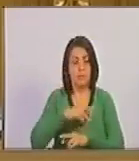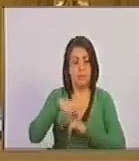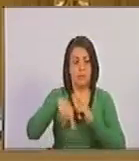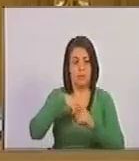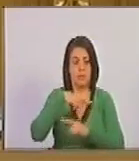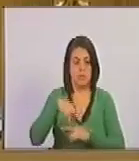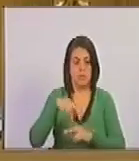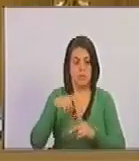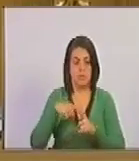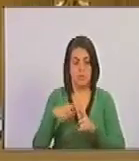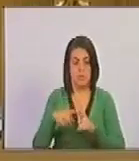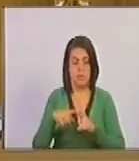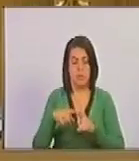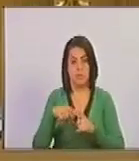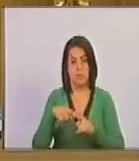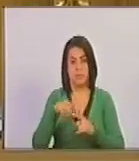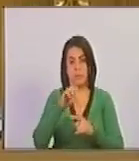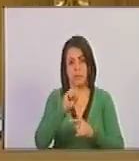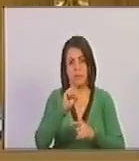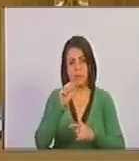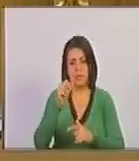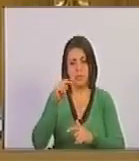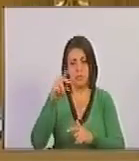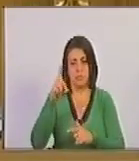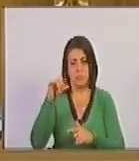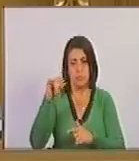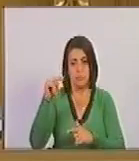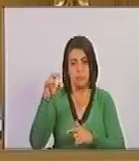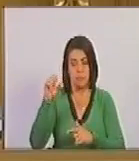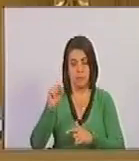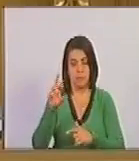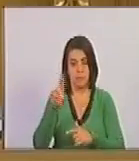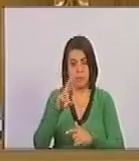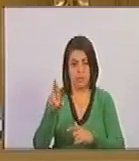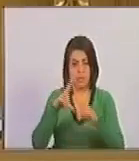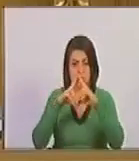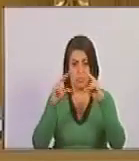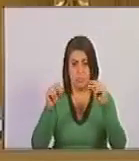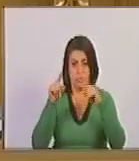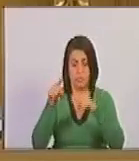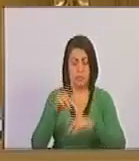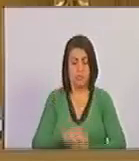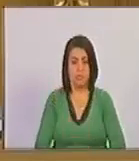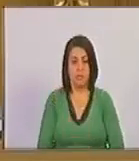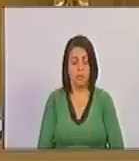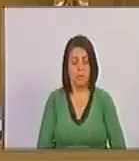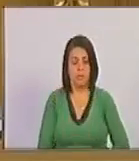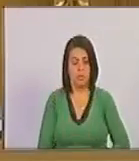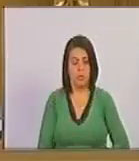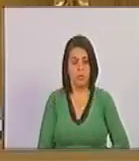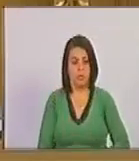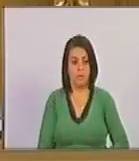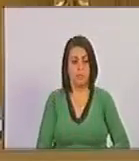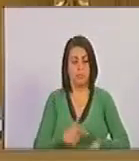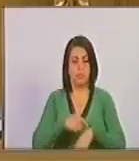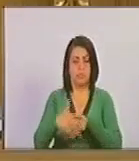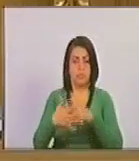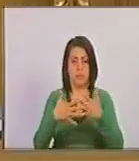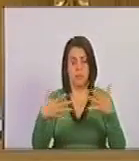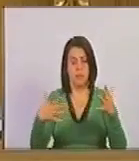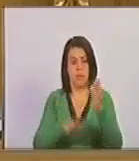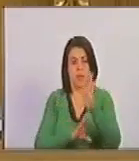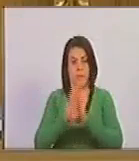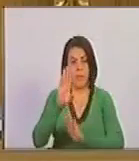revolución popular sandinista de la República de Nicaragua ha desprendido grandes